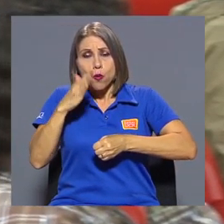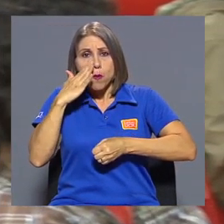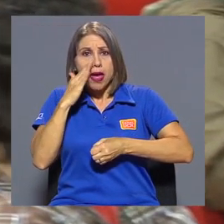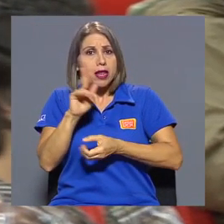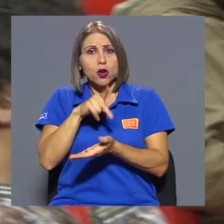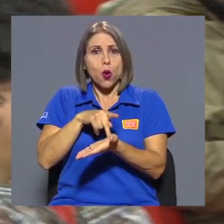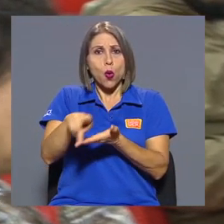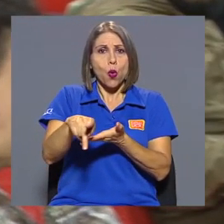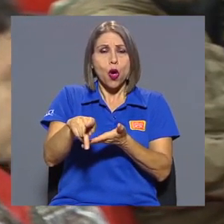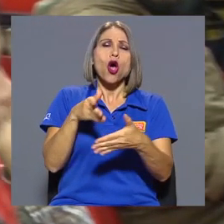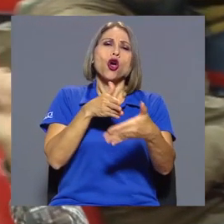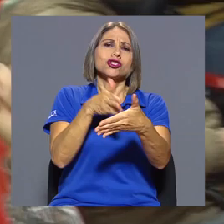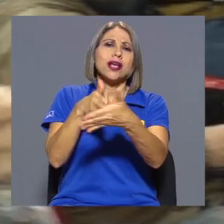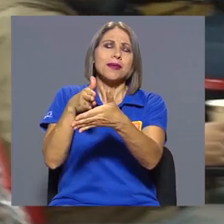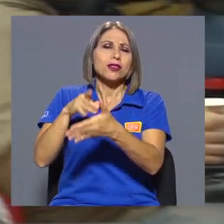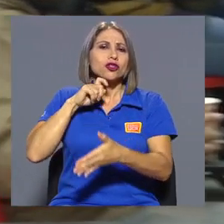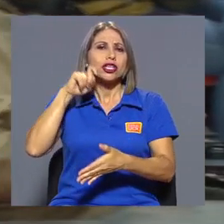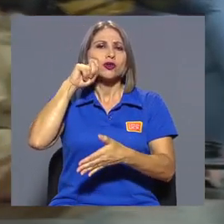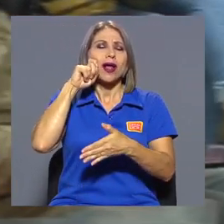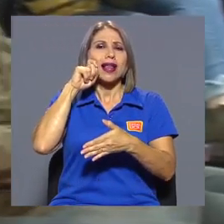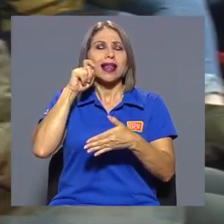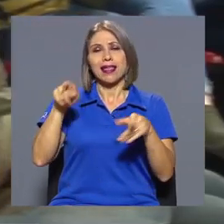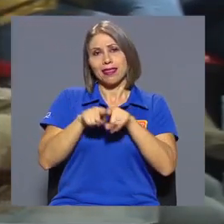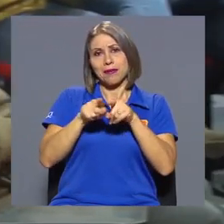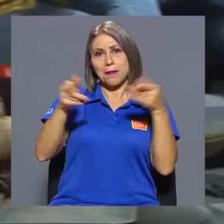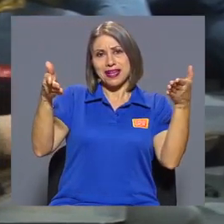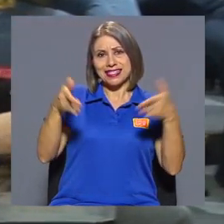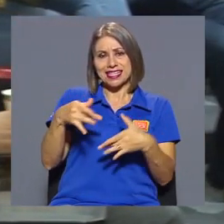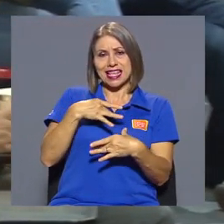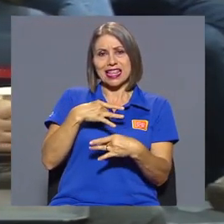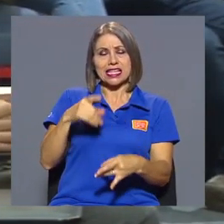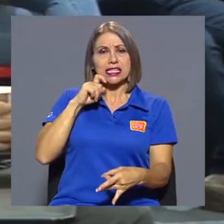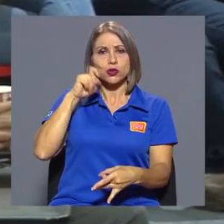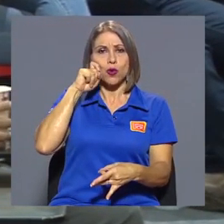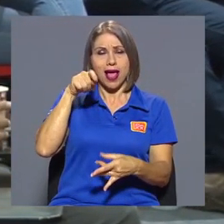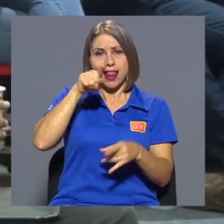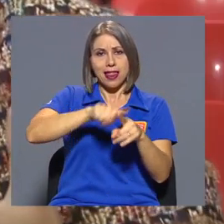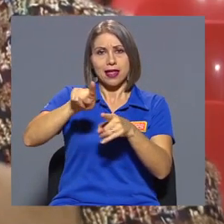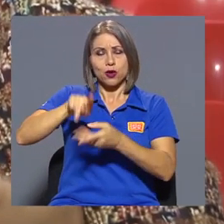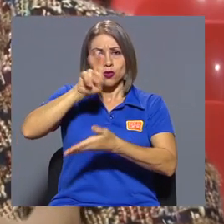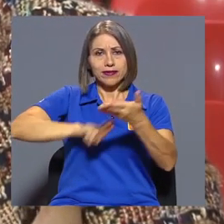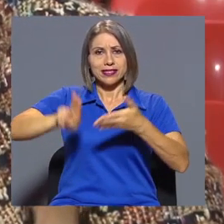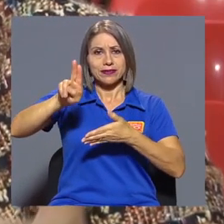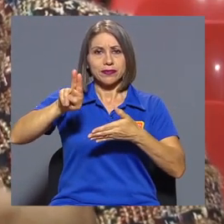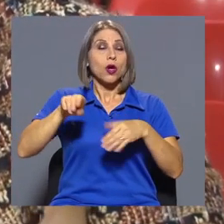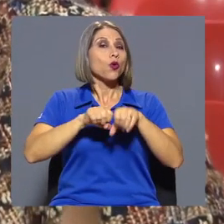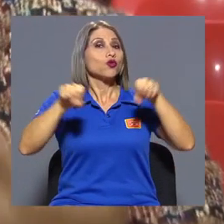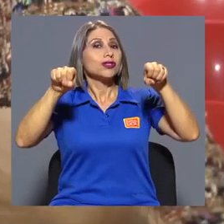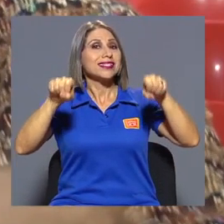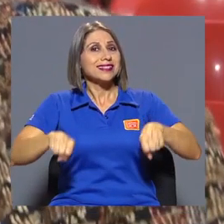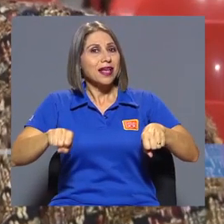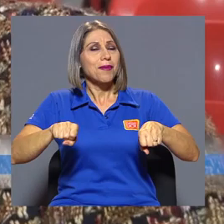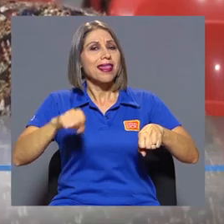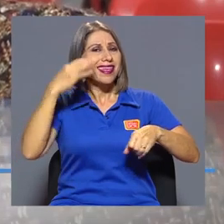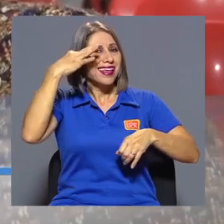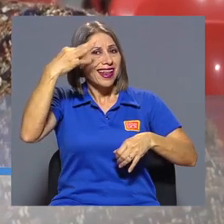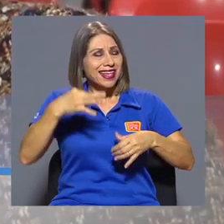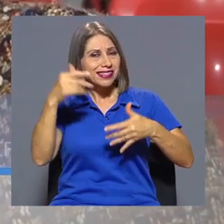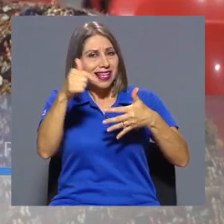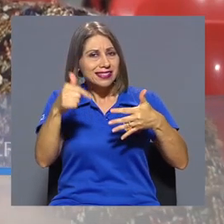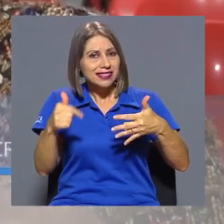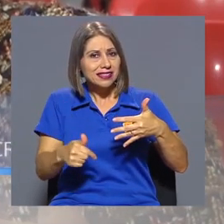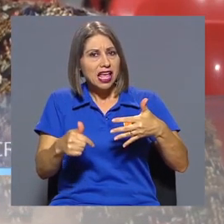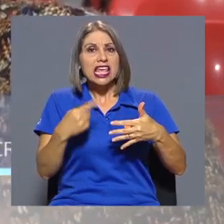el hostigamiento sexual y la presencia del sexismo en la academia. Sería un sistema de creencias que pregona la inferioridad de las